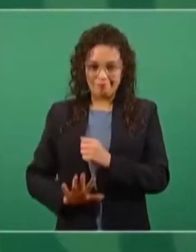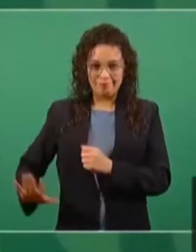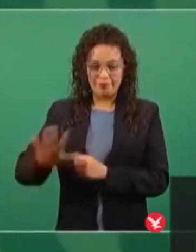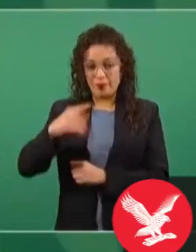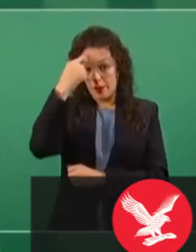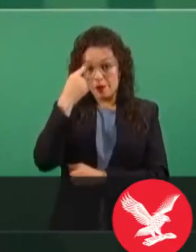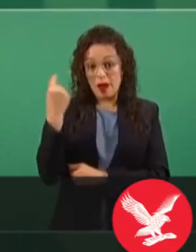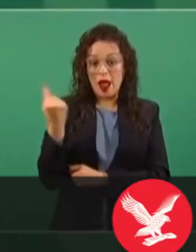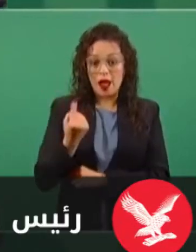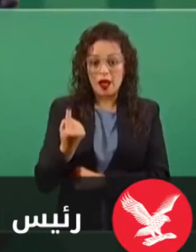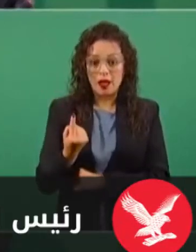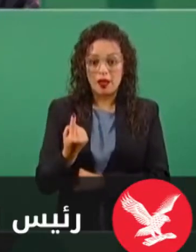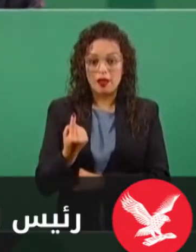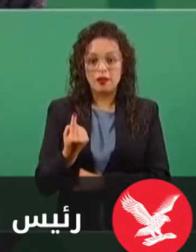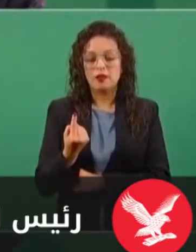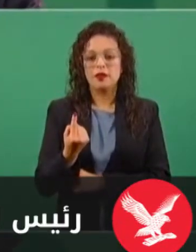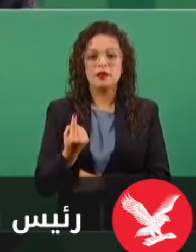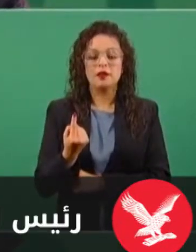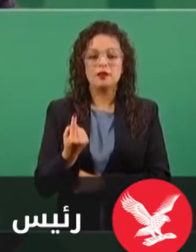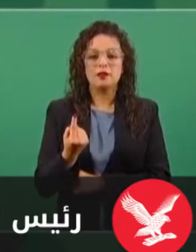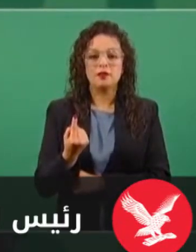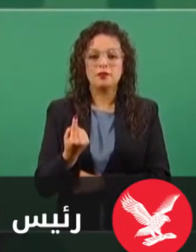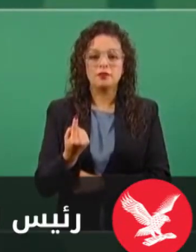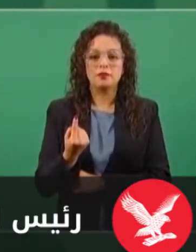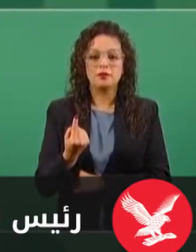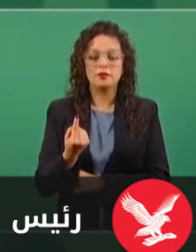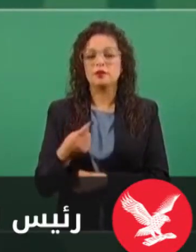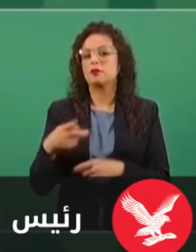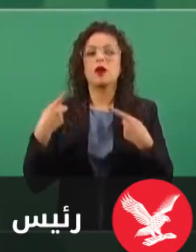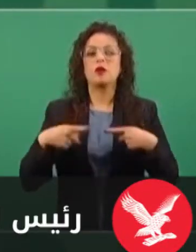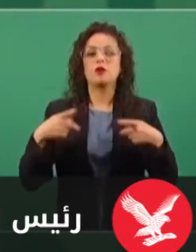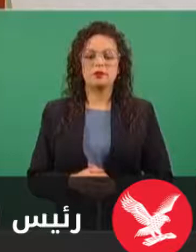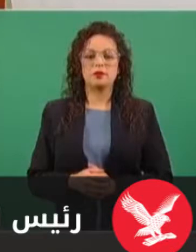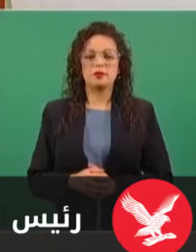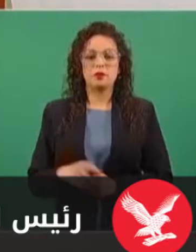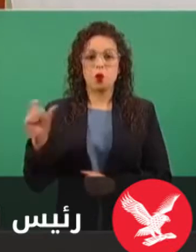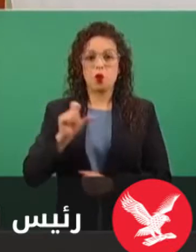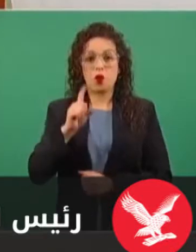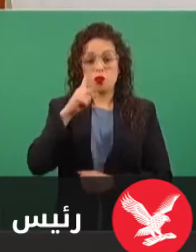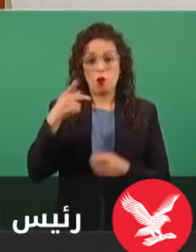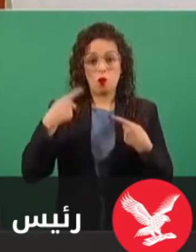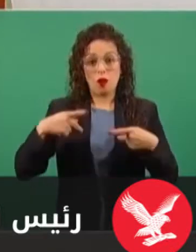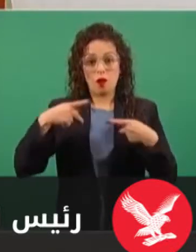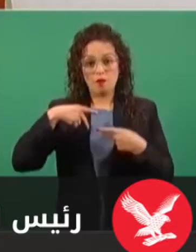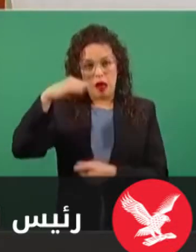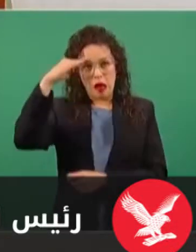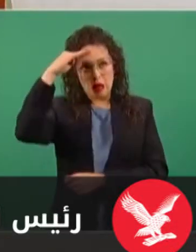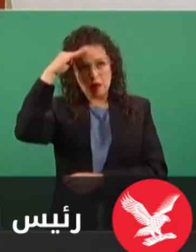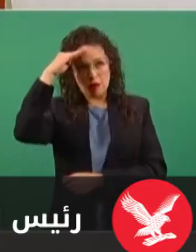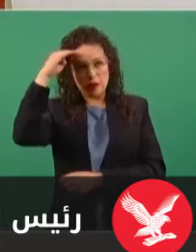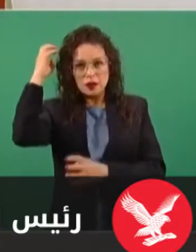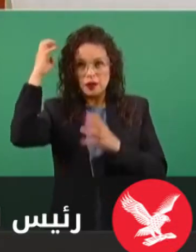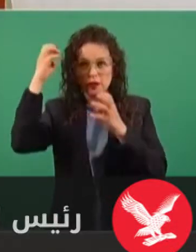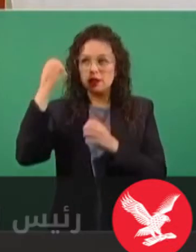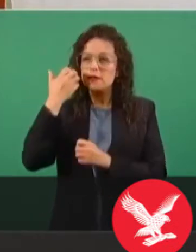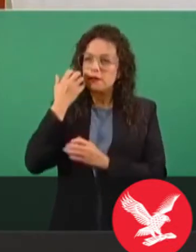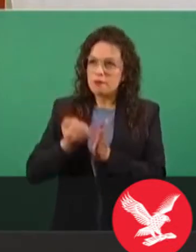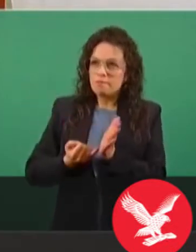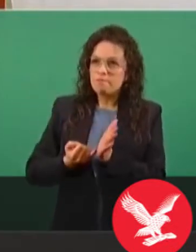Nadie se ve obligado a emigrar, partes lo haga